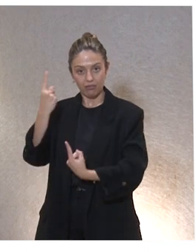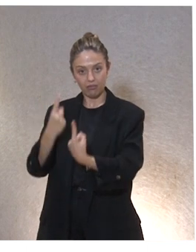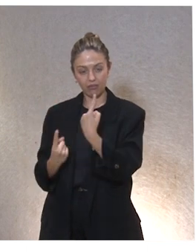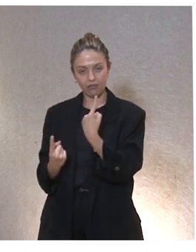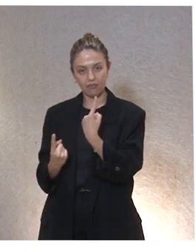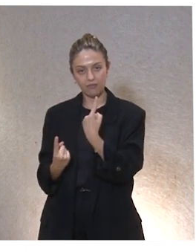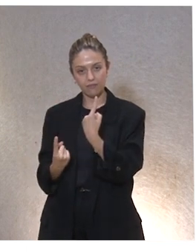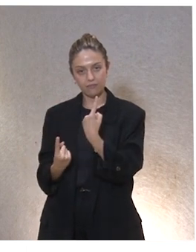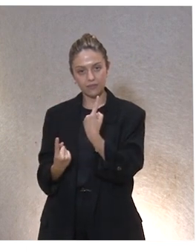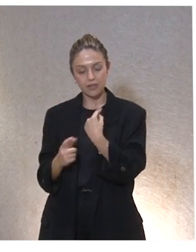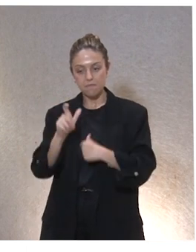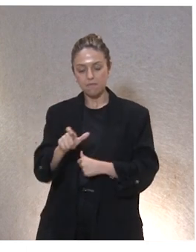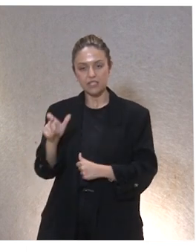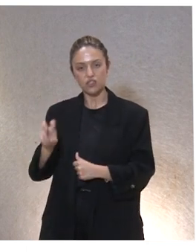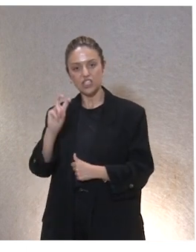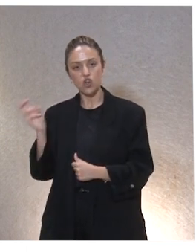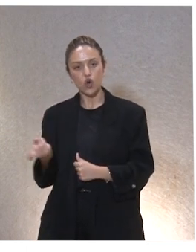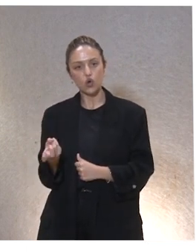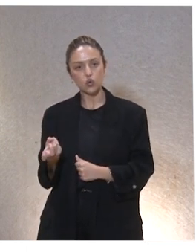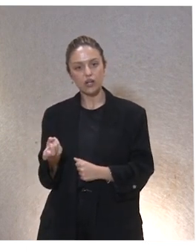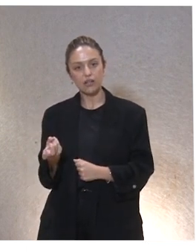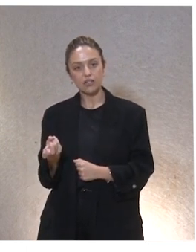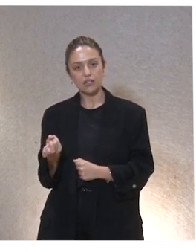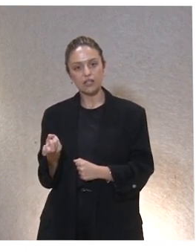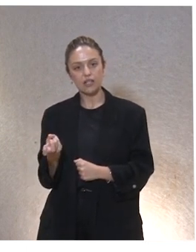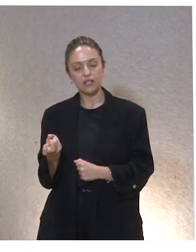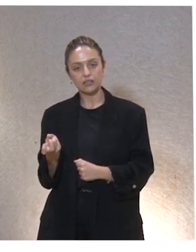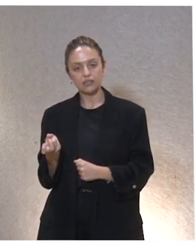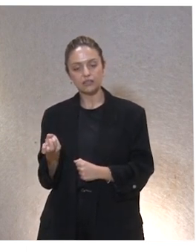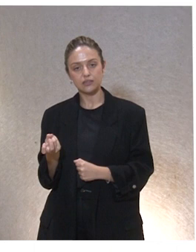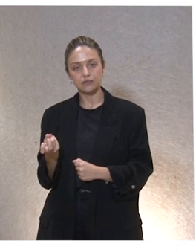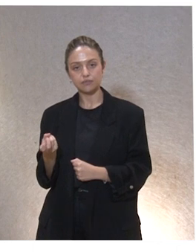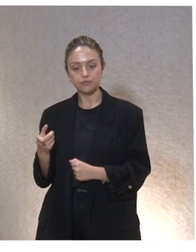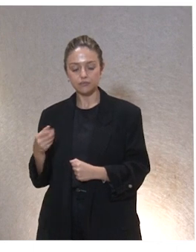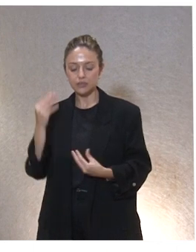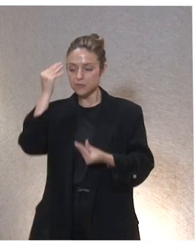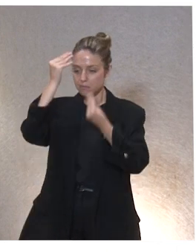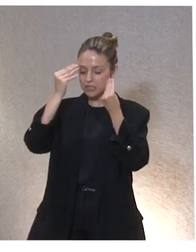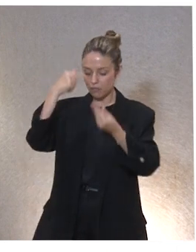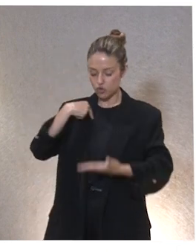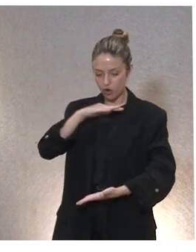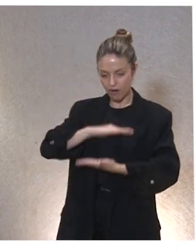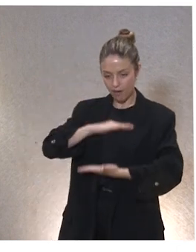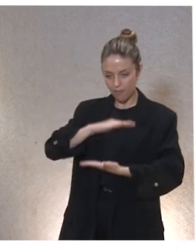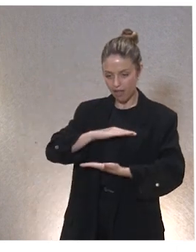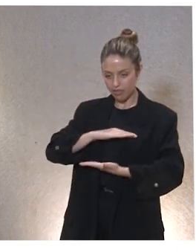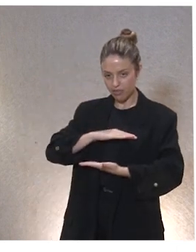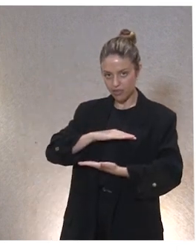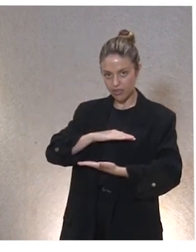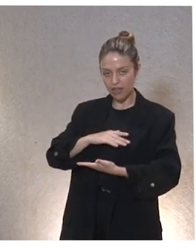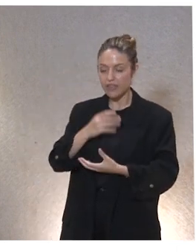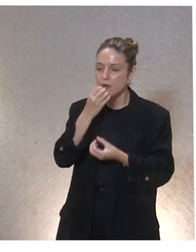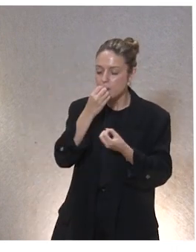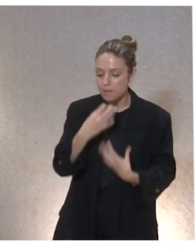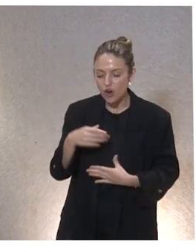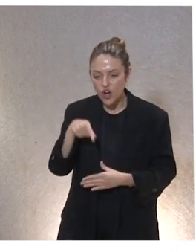con que otras personas pues bueno entendemos que tenemos la capacidad o el poder de saber lo que es lo mejor